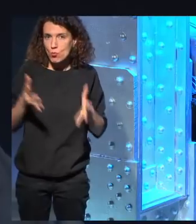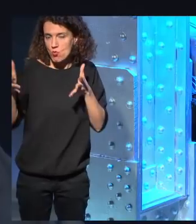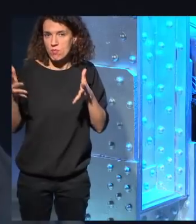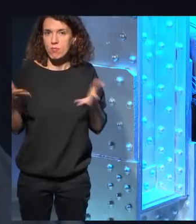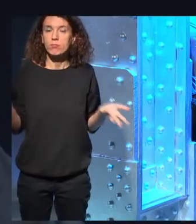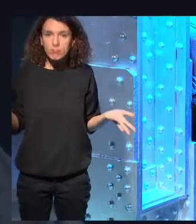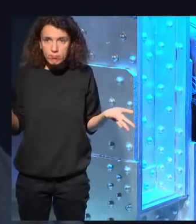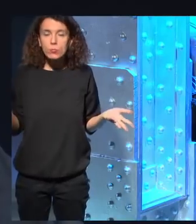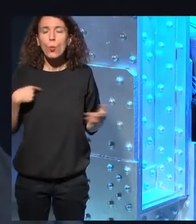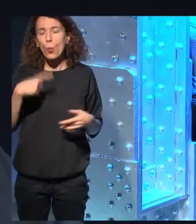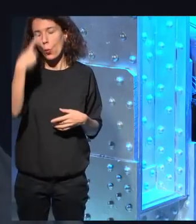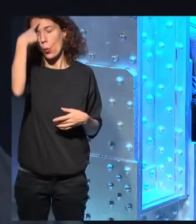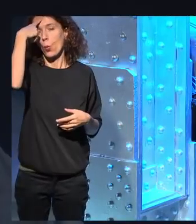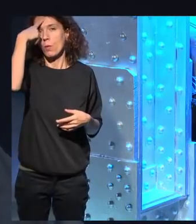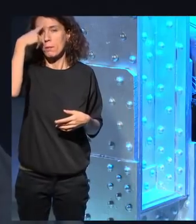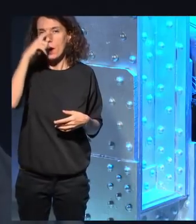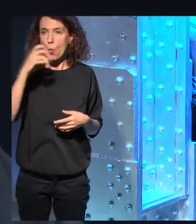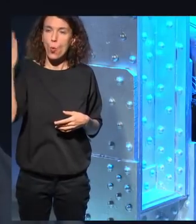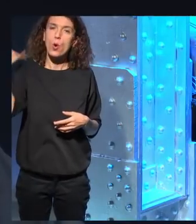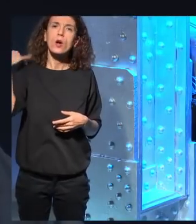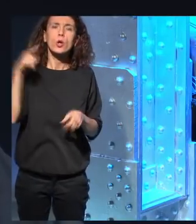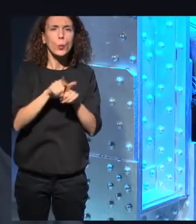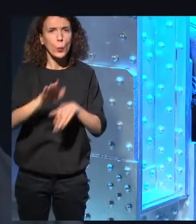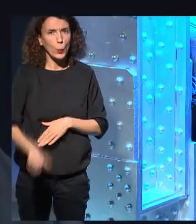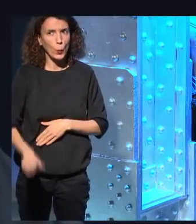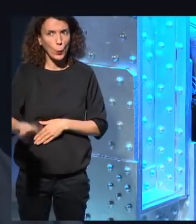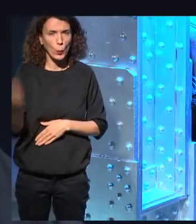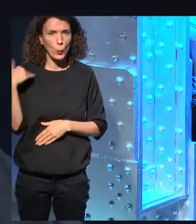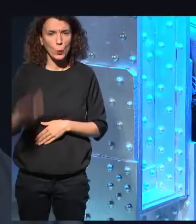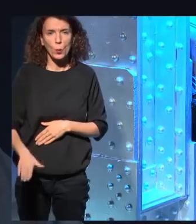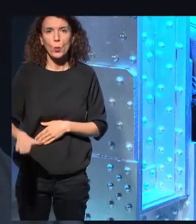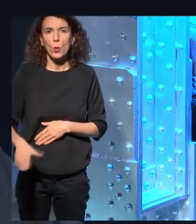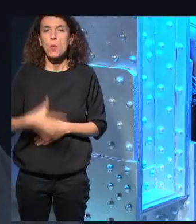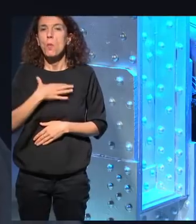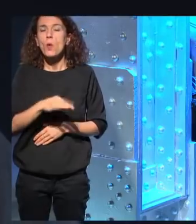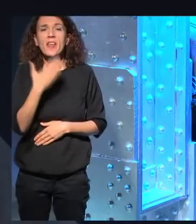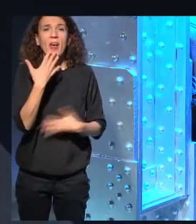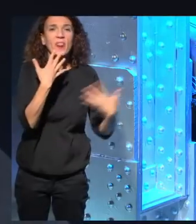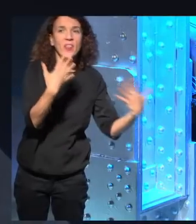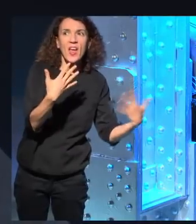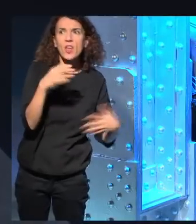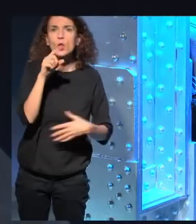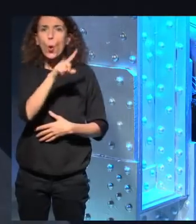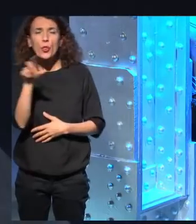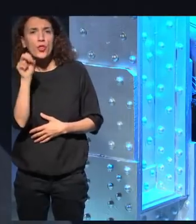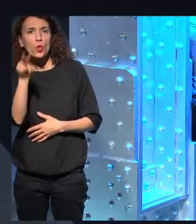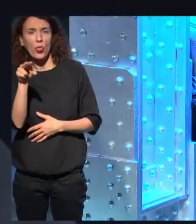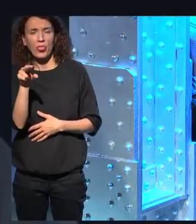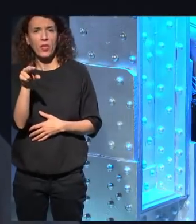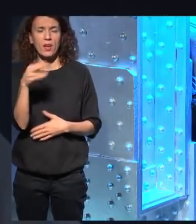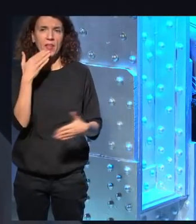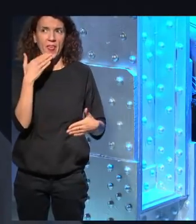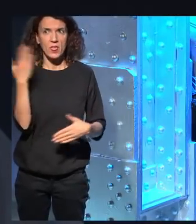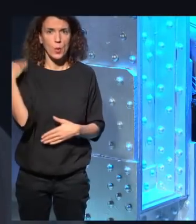yo recuerdo de bastante chico no sé si 10, 11, 12 años haber